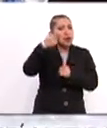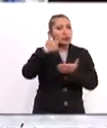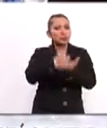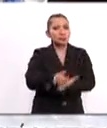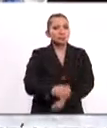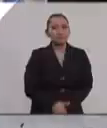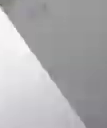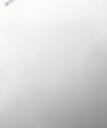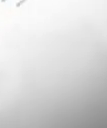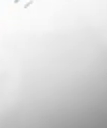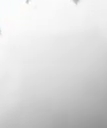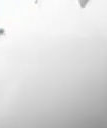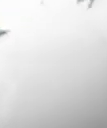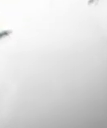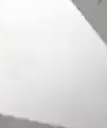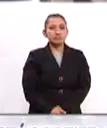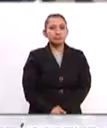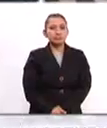ayudarlos.